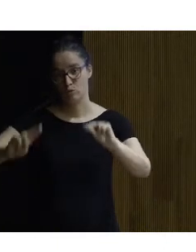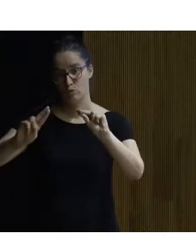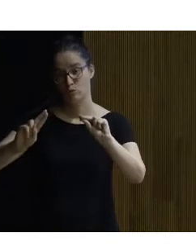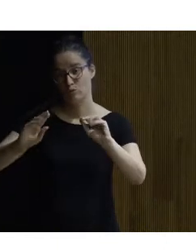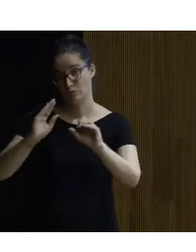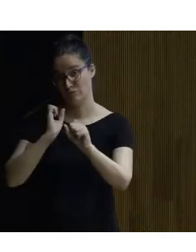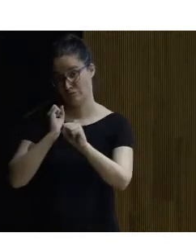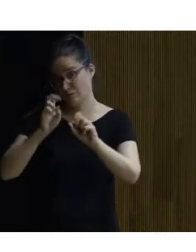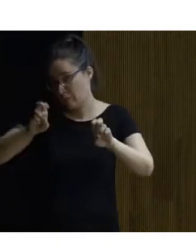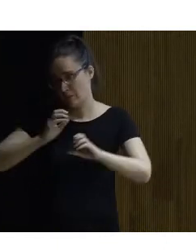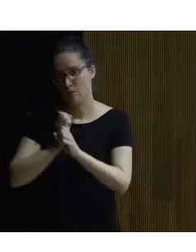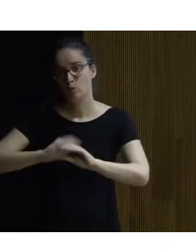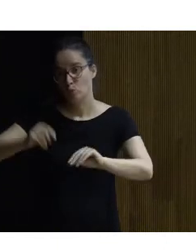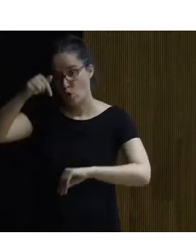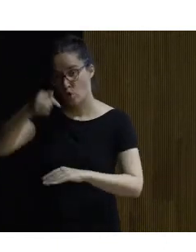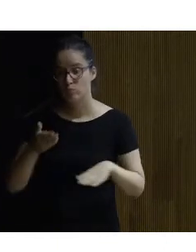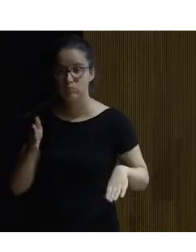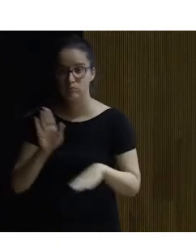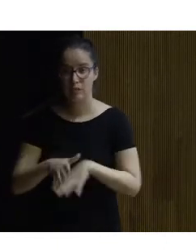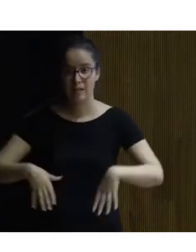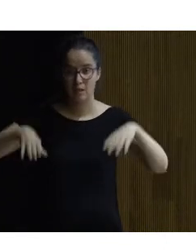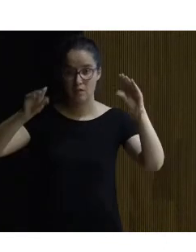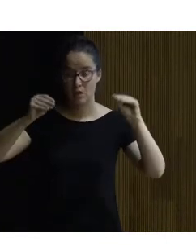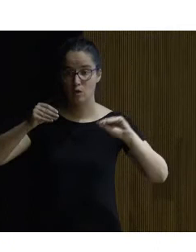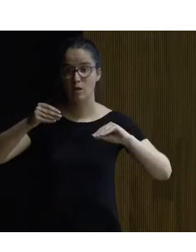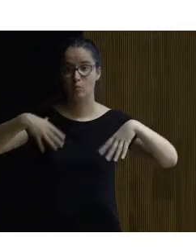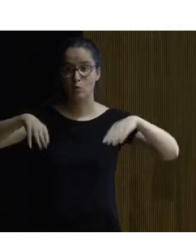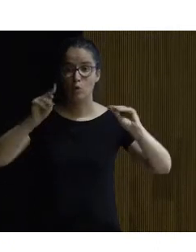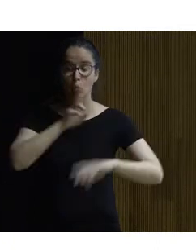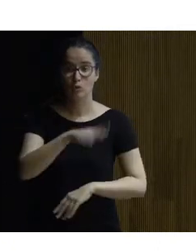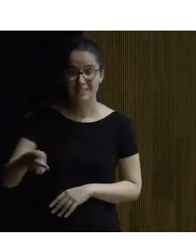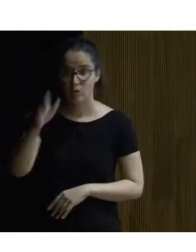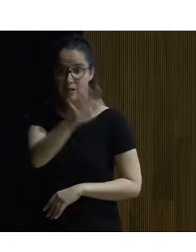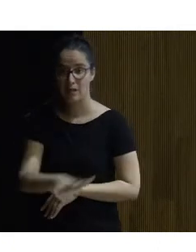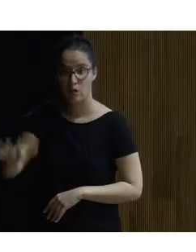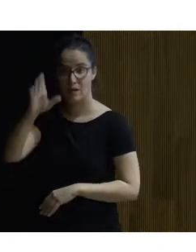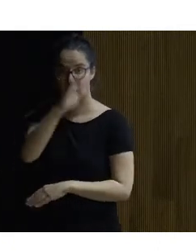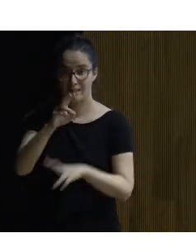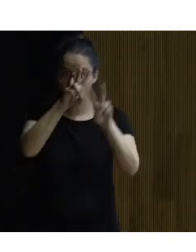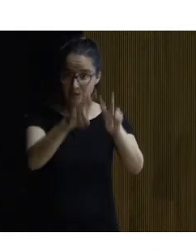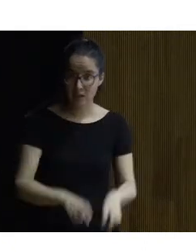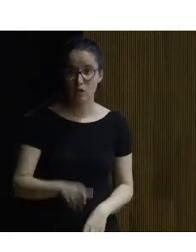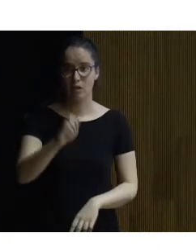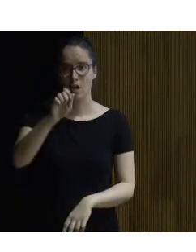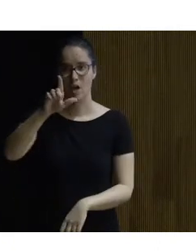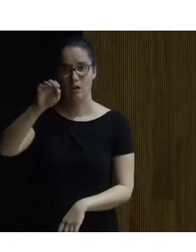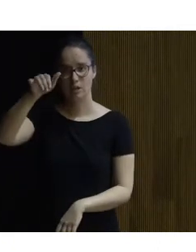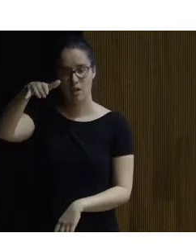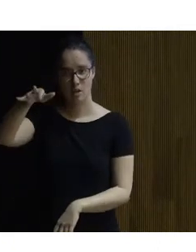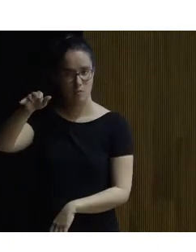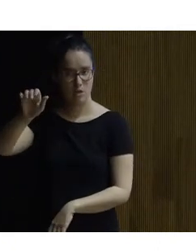profesional hoy nos presenta el edificio del Museo Nacional y Centro de Investigación de Altamira en el que la